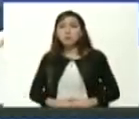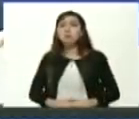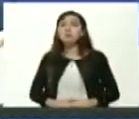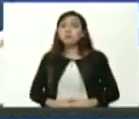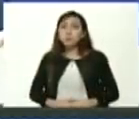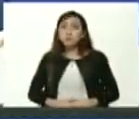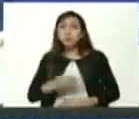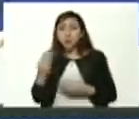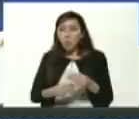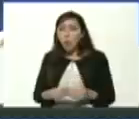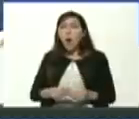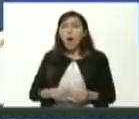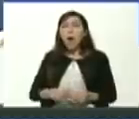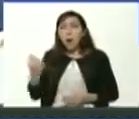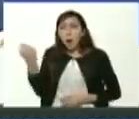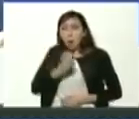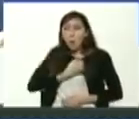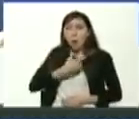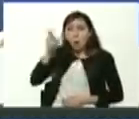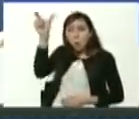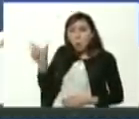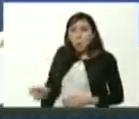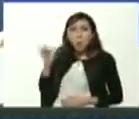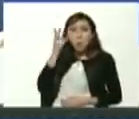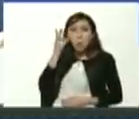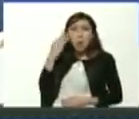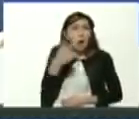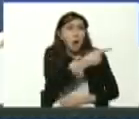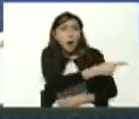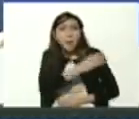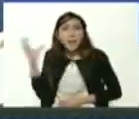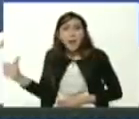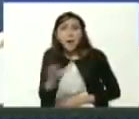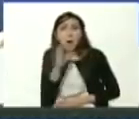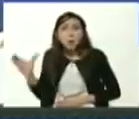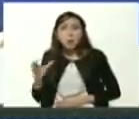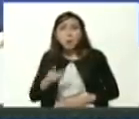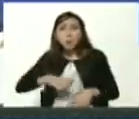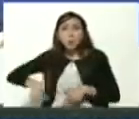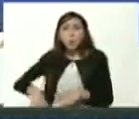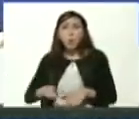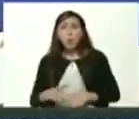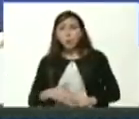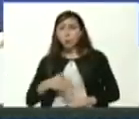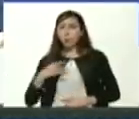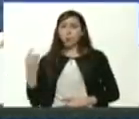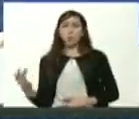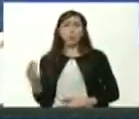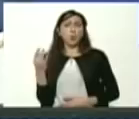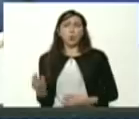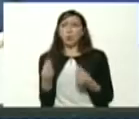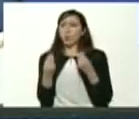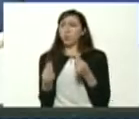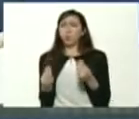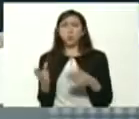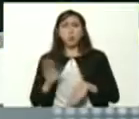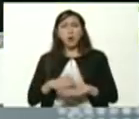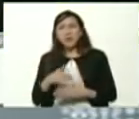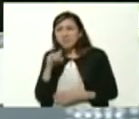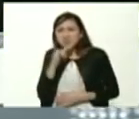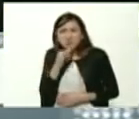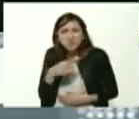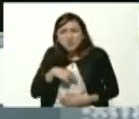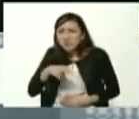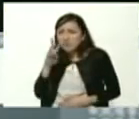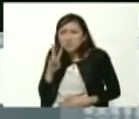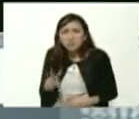llevó al suicidio de una muchacha por allá en Popayán que doloroso desgarrador son noticias que